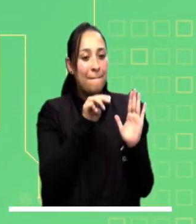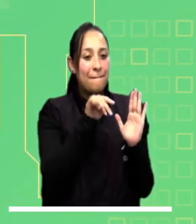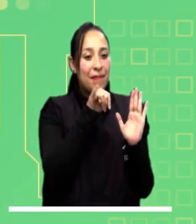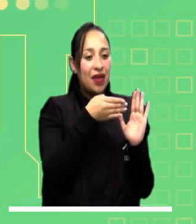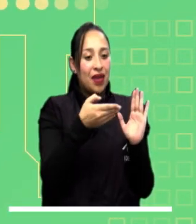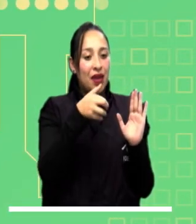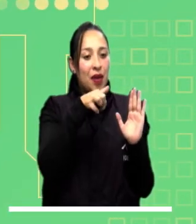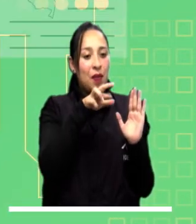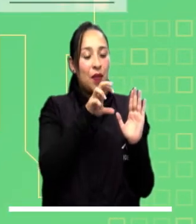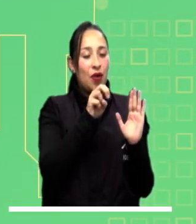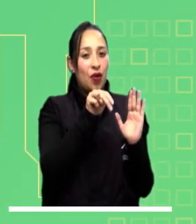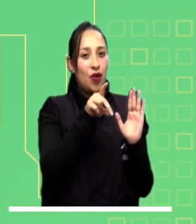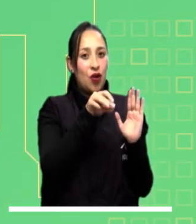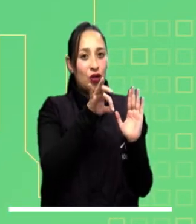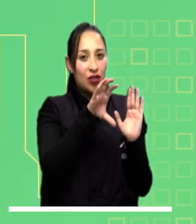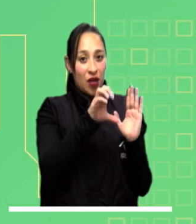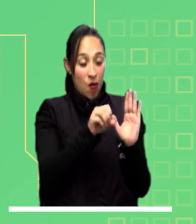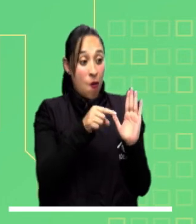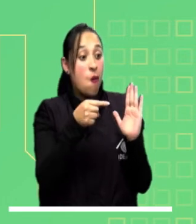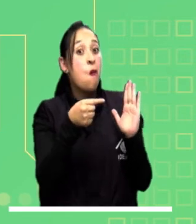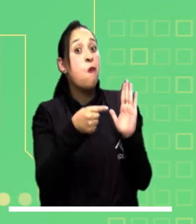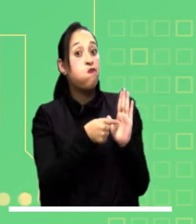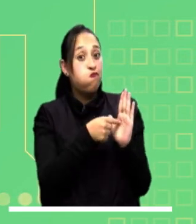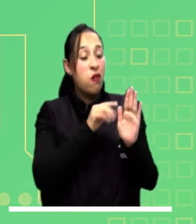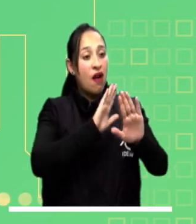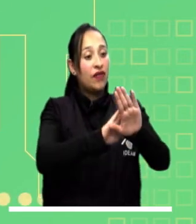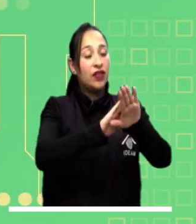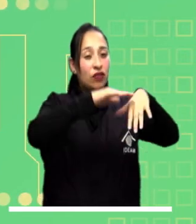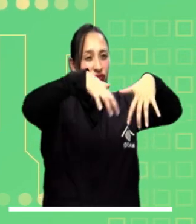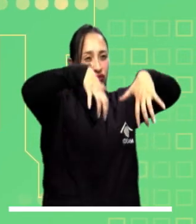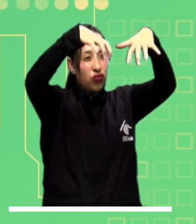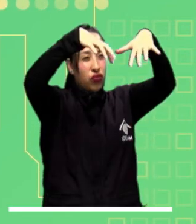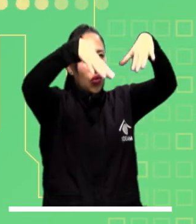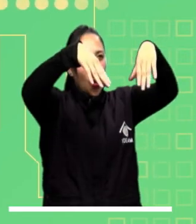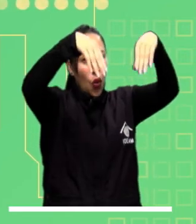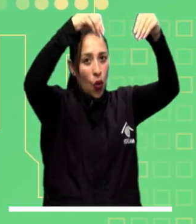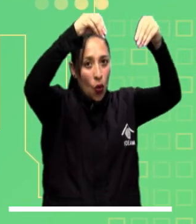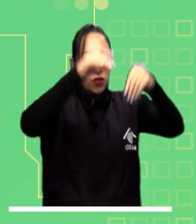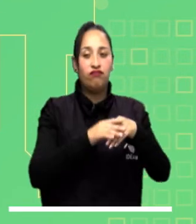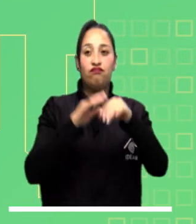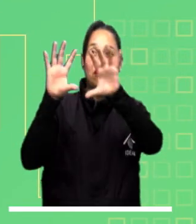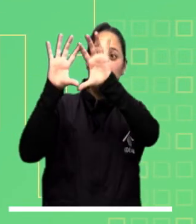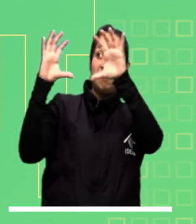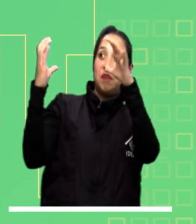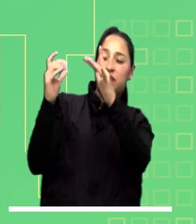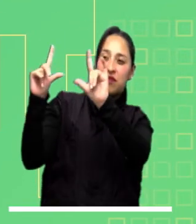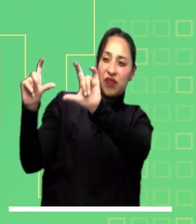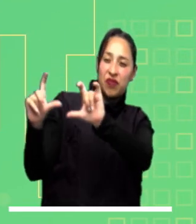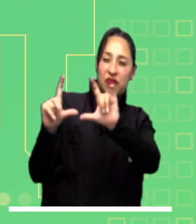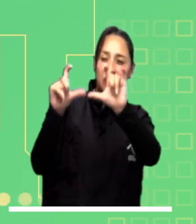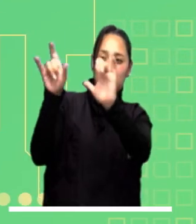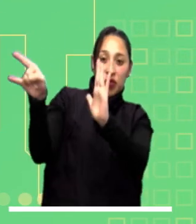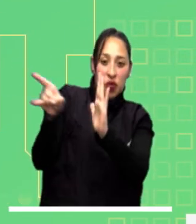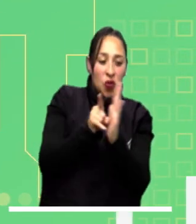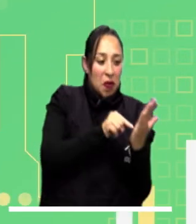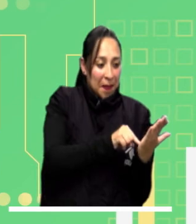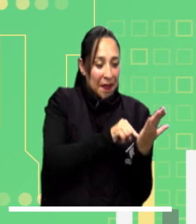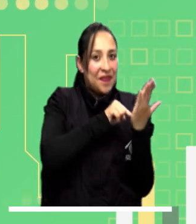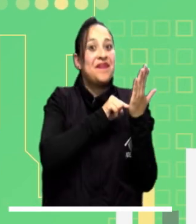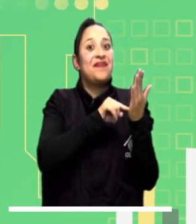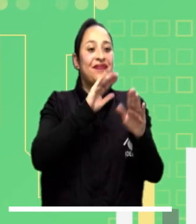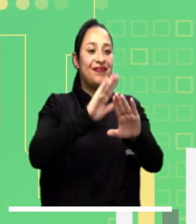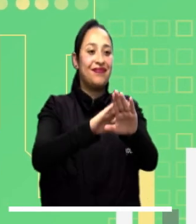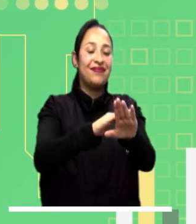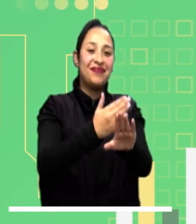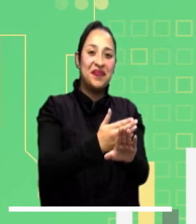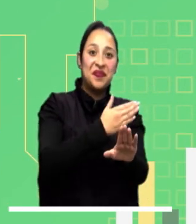Pronóstico. Consulte los pronósticos del estado del tiempo, las imágenes satelitales y conozca las principales alertas tempranas.